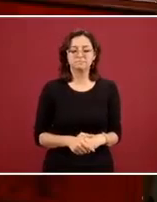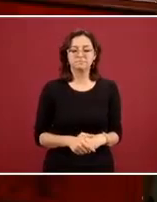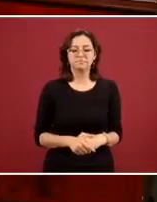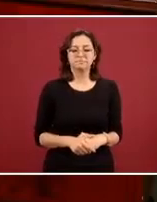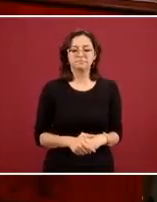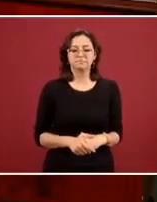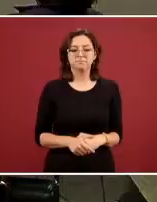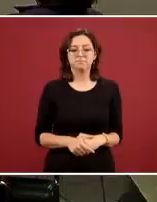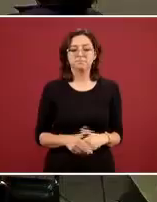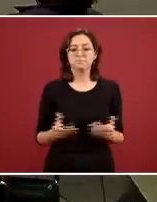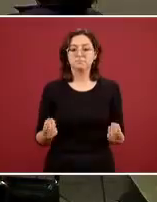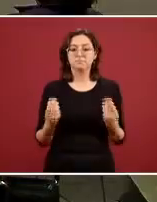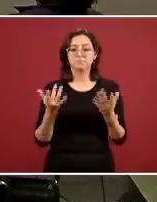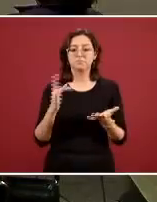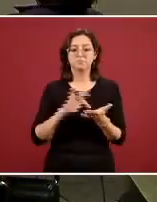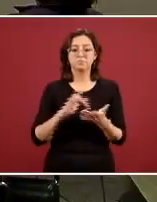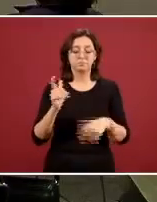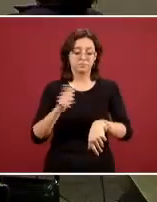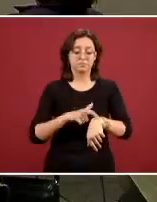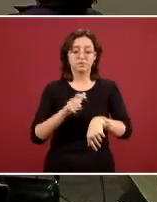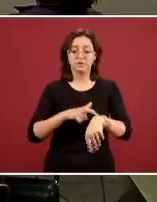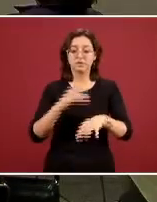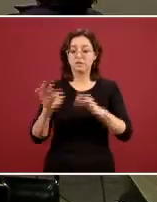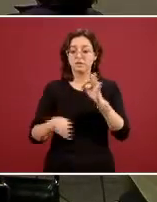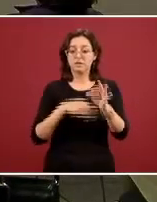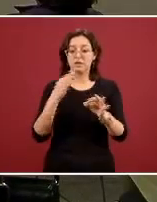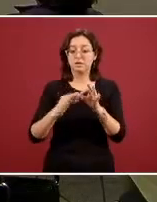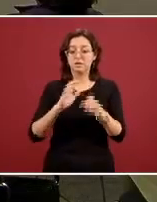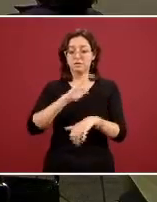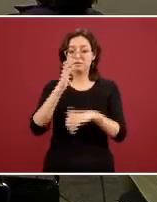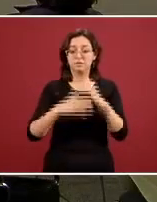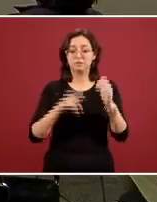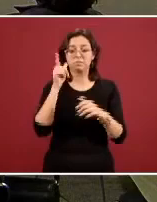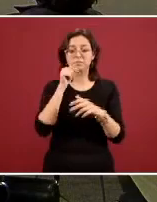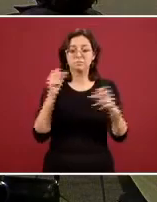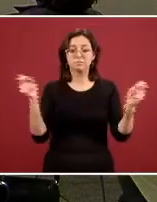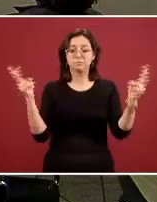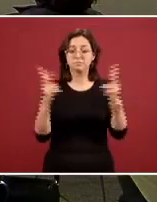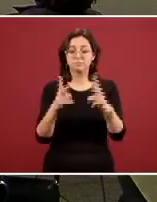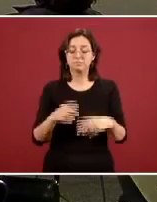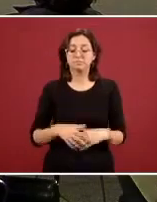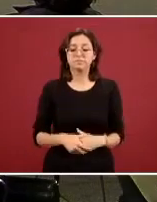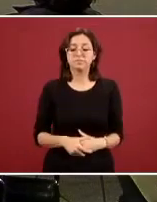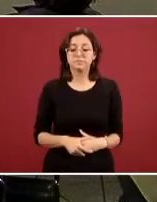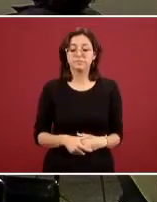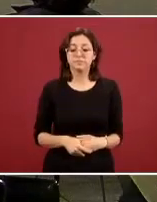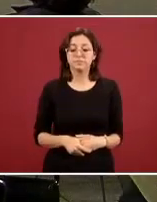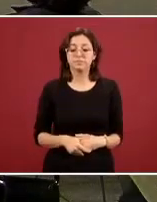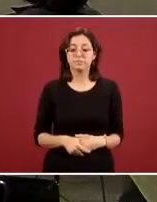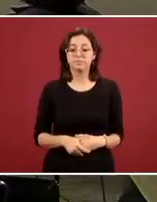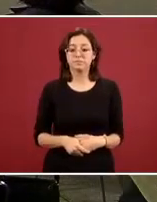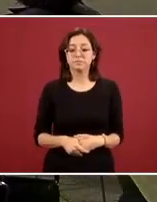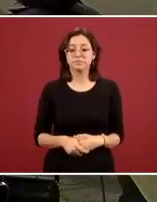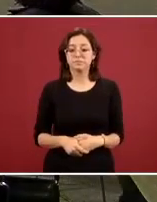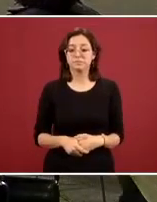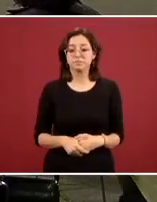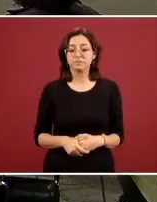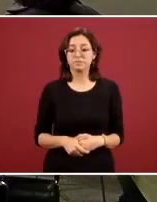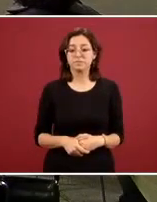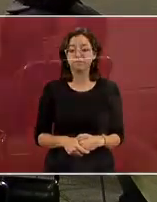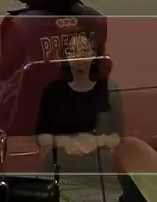gracias pues aquí terminamos ya es la hora y nos vemos mañana gracias muchas gracias